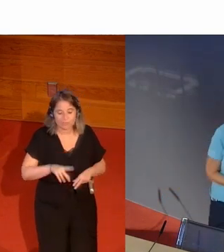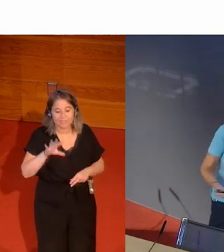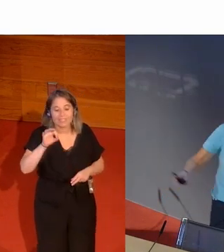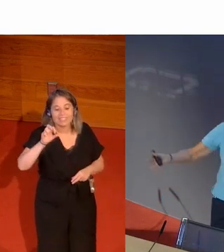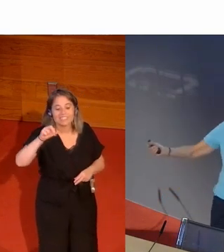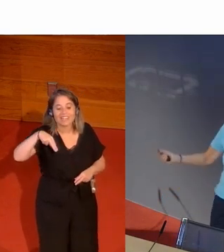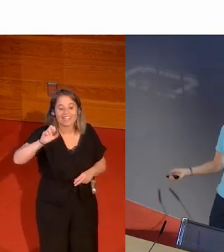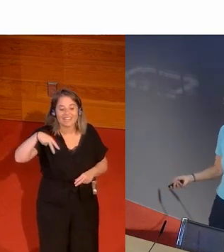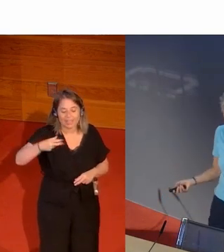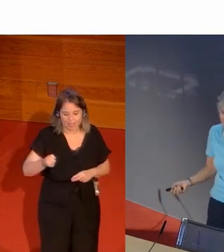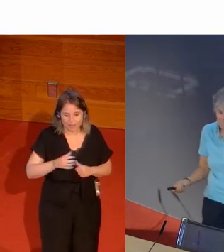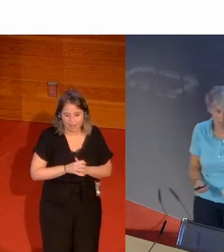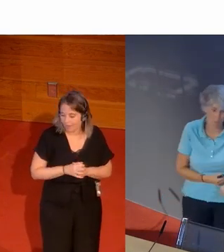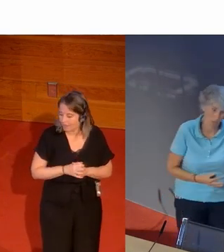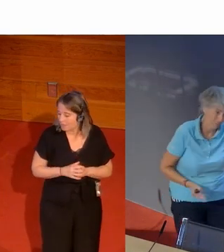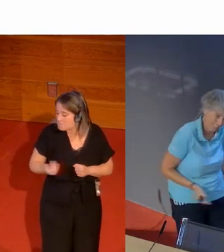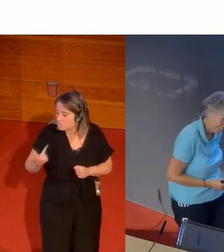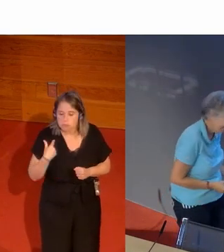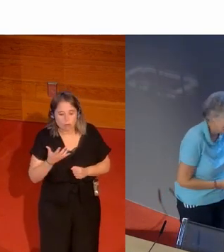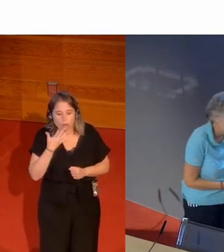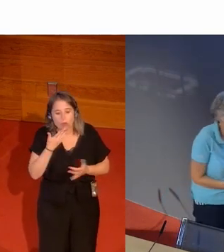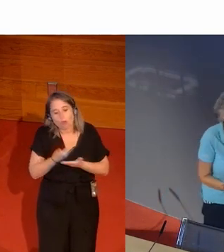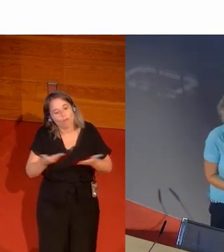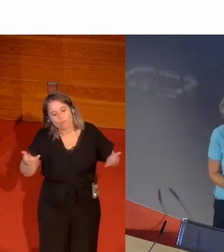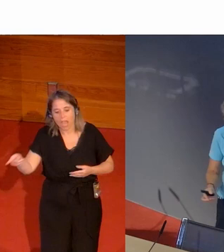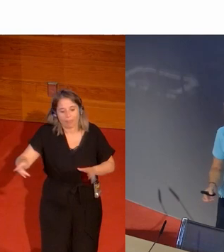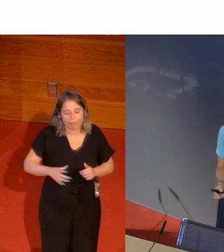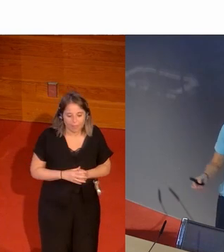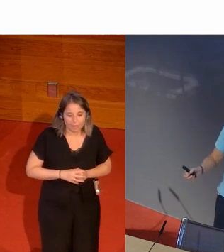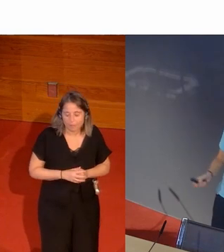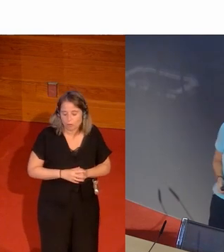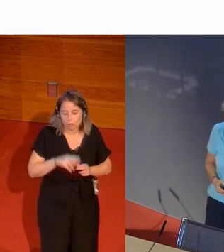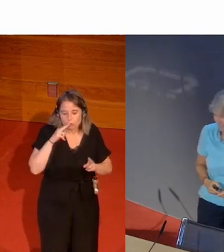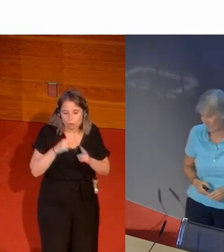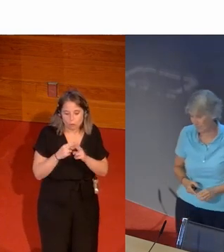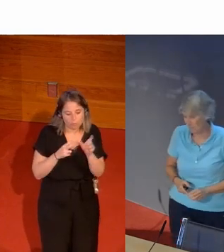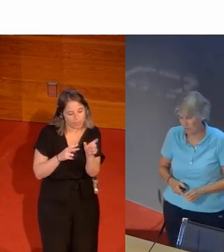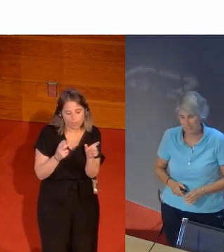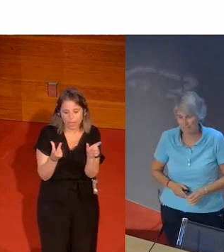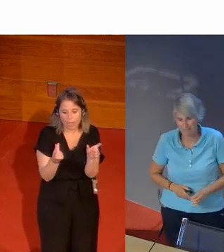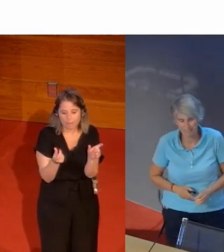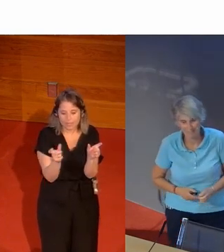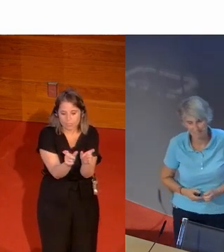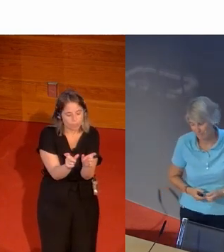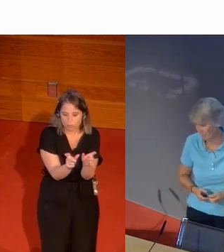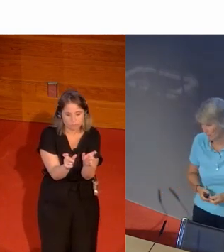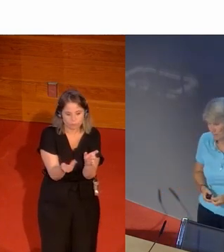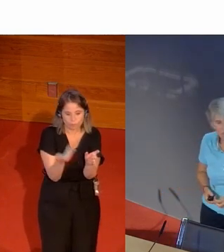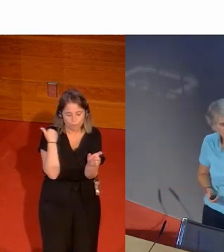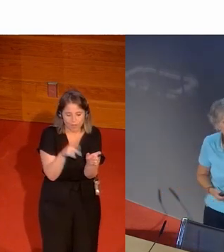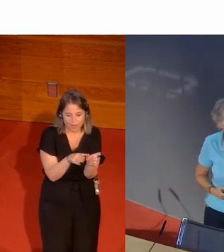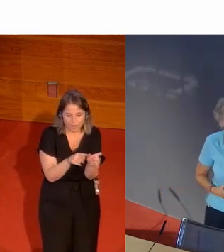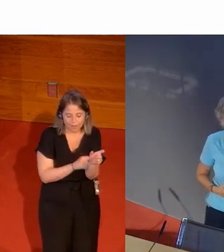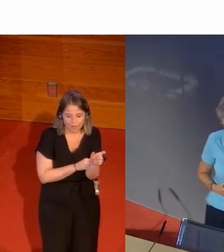yo porque yo desayuno con Serena y como con Serena y pero Serena Serena Serena a un paso de alcanzar una leyenda